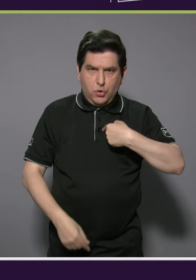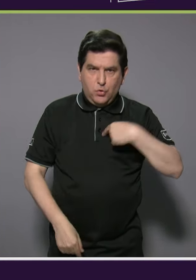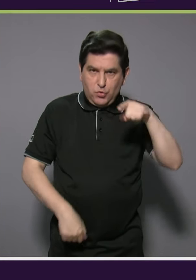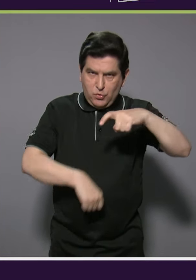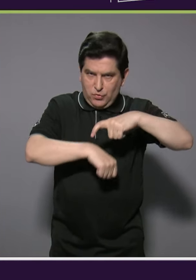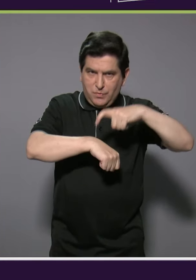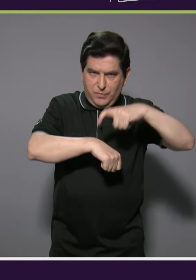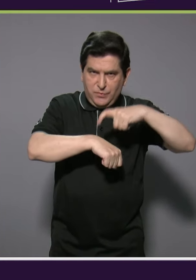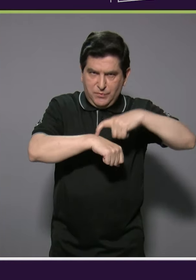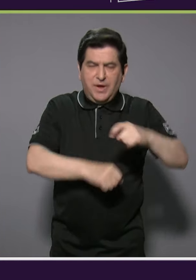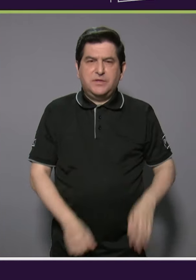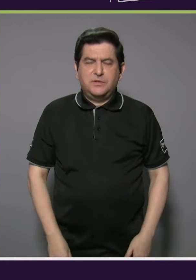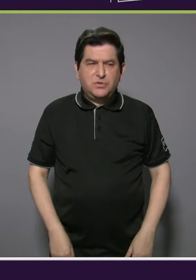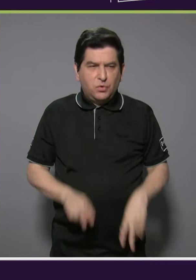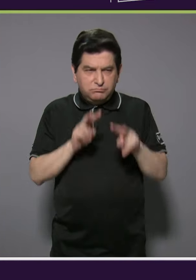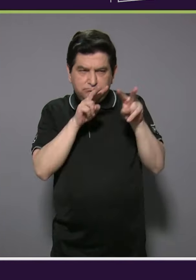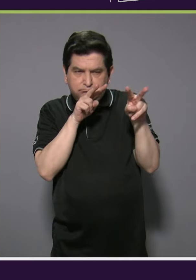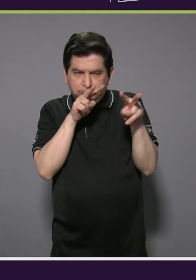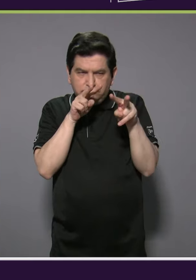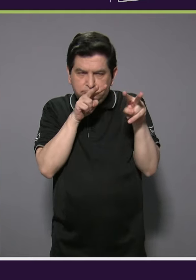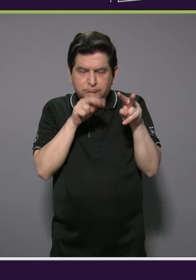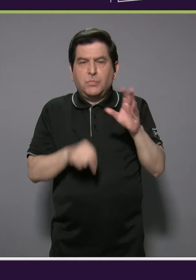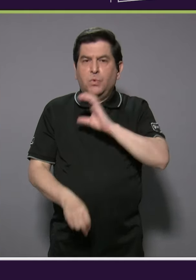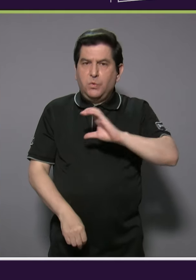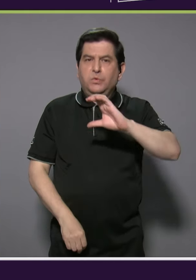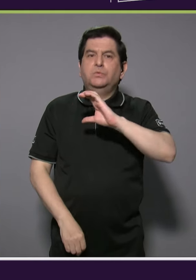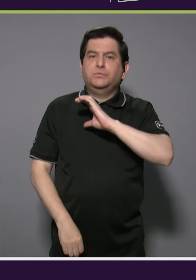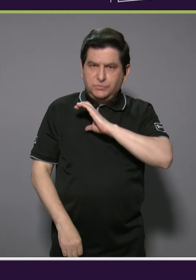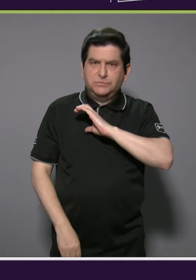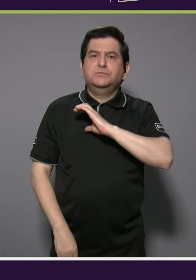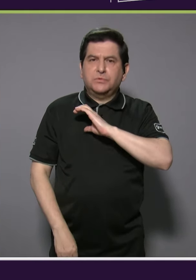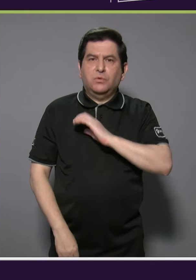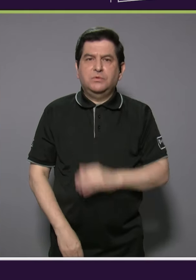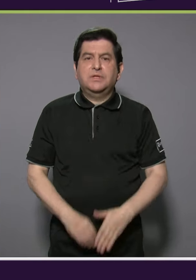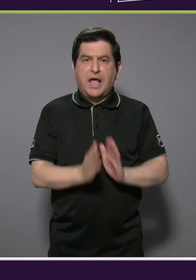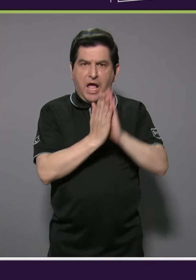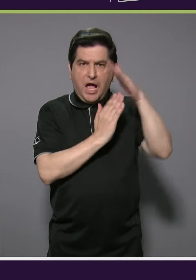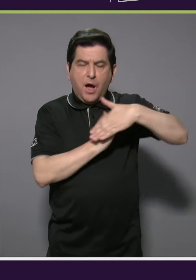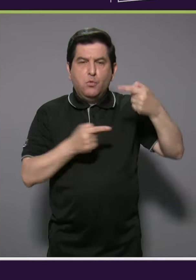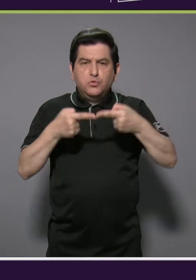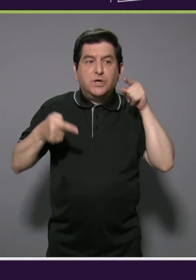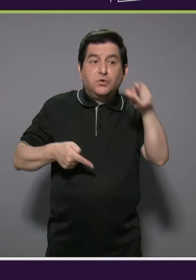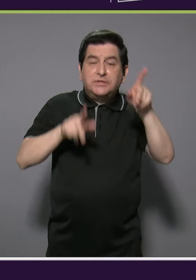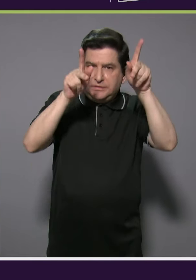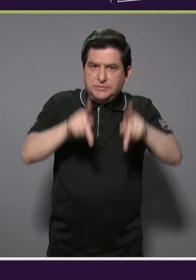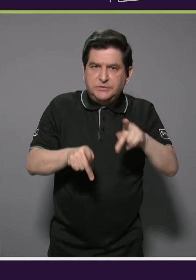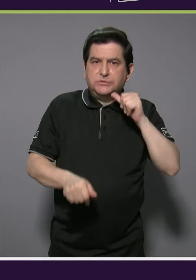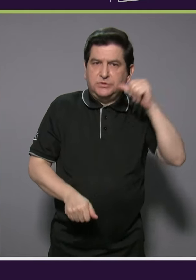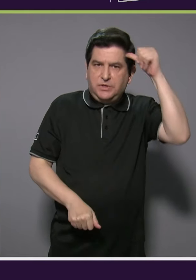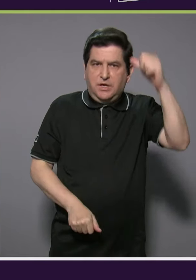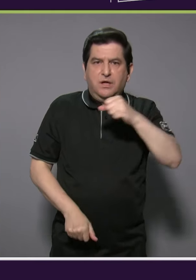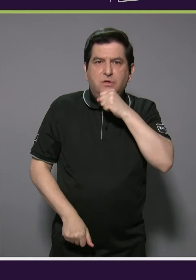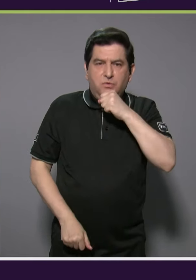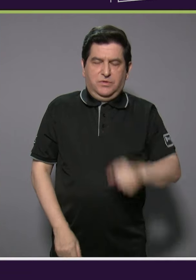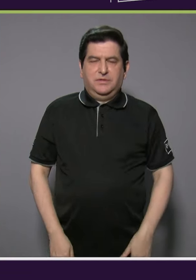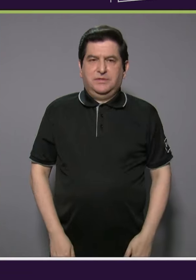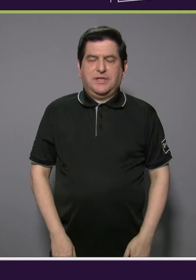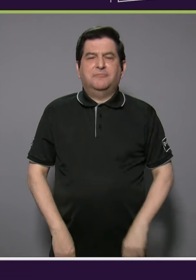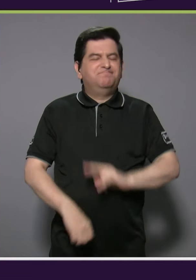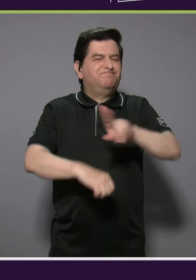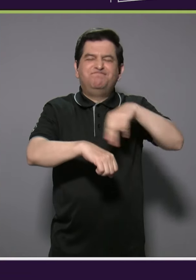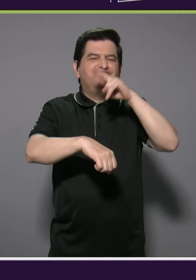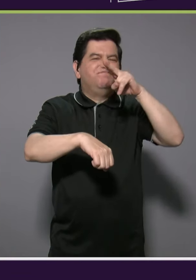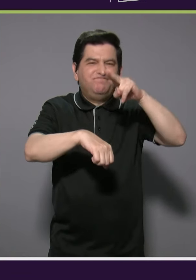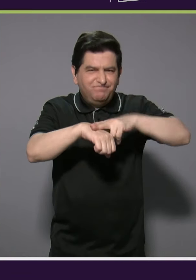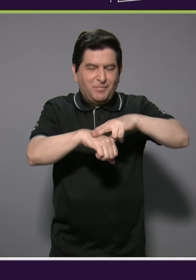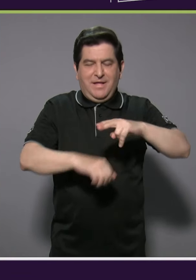observa el comportamiento abusivo hacia ellos. Por ejemplo, algo muy común